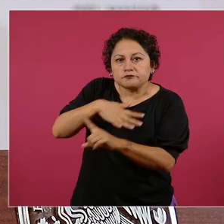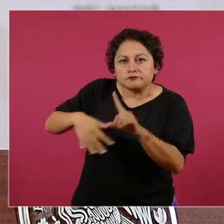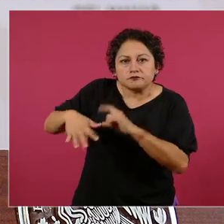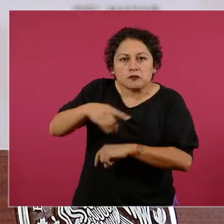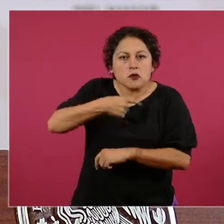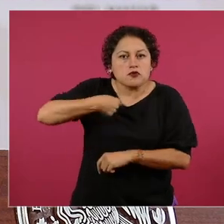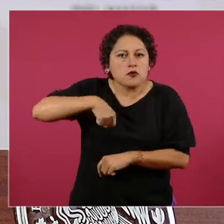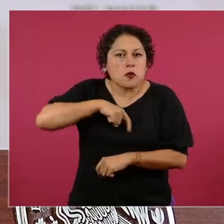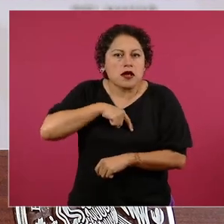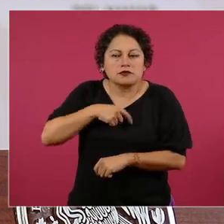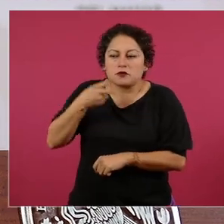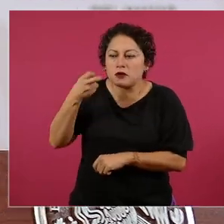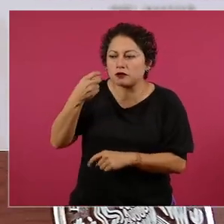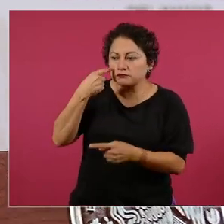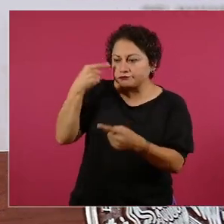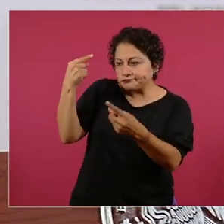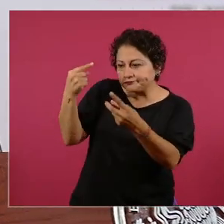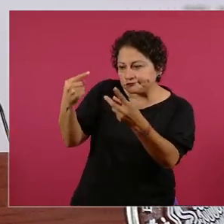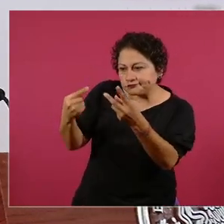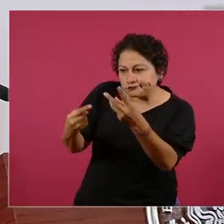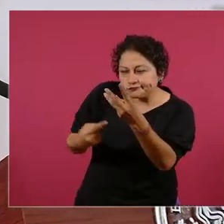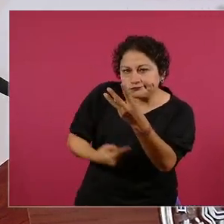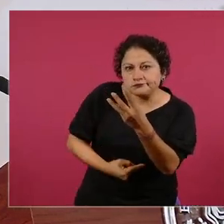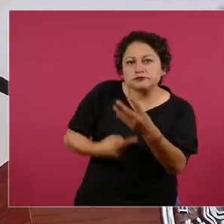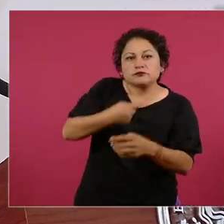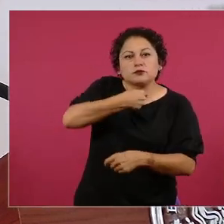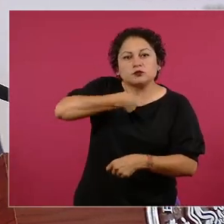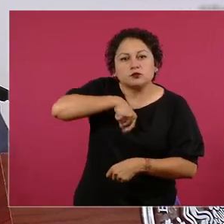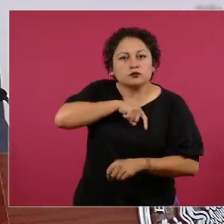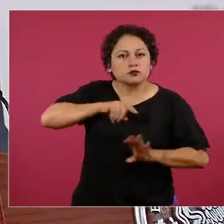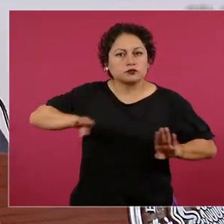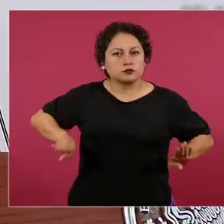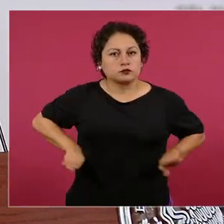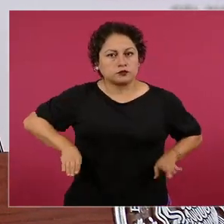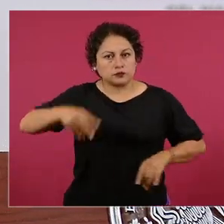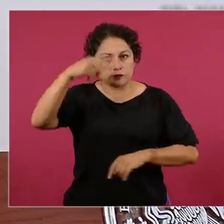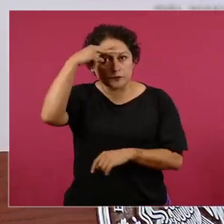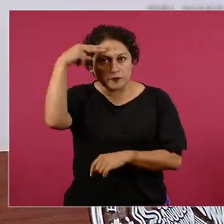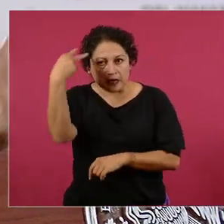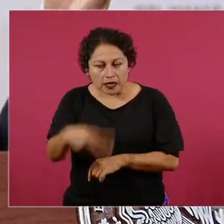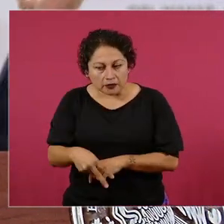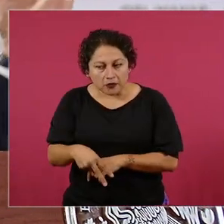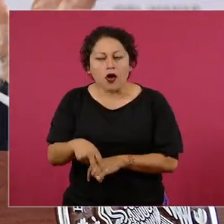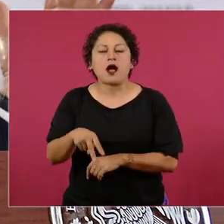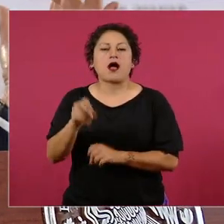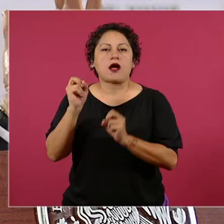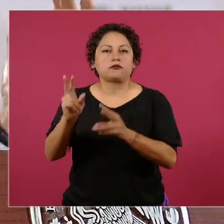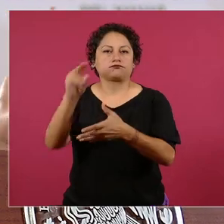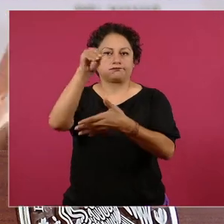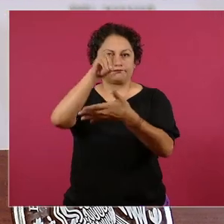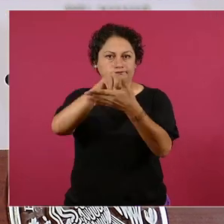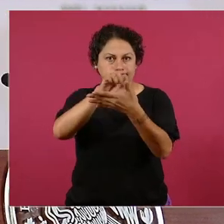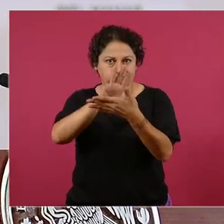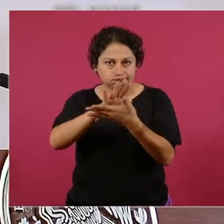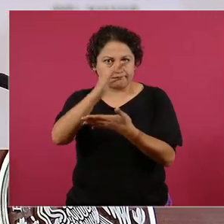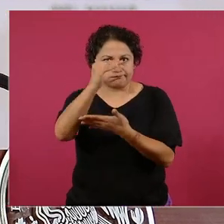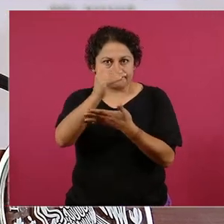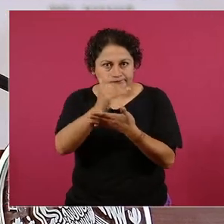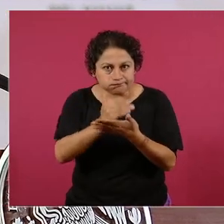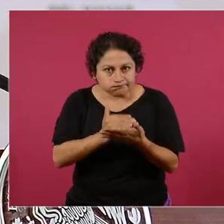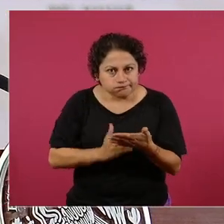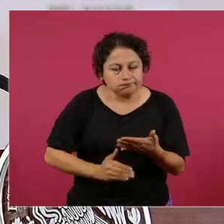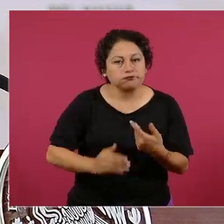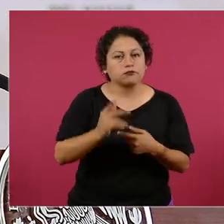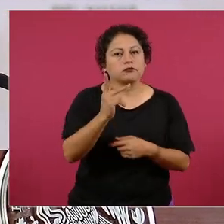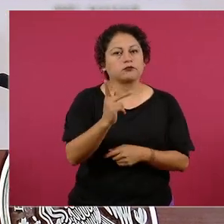corrupción, eso está en la agenda, pero ellos al